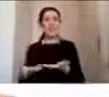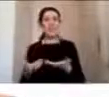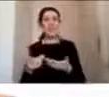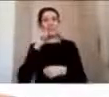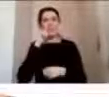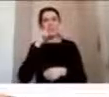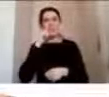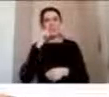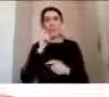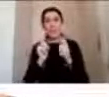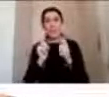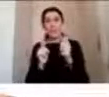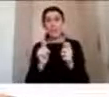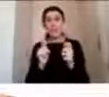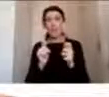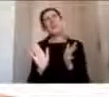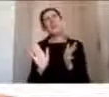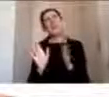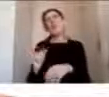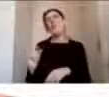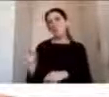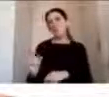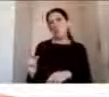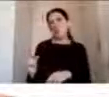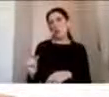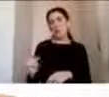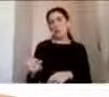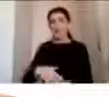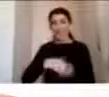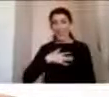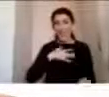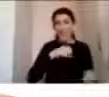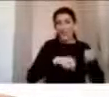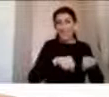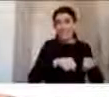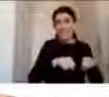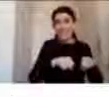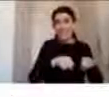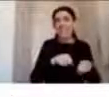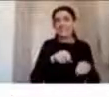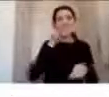la situación de riesgo de querer andar en bicicleta pero sin el elemento de seguridad.